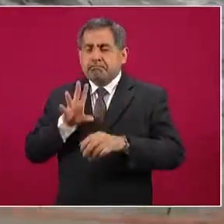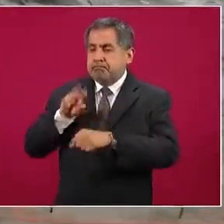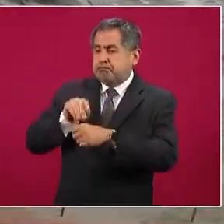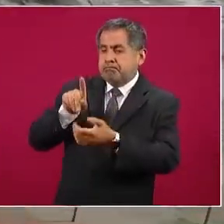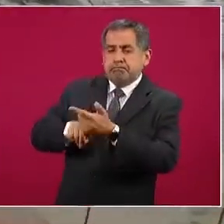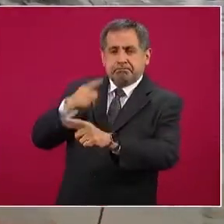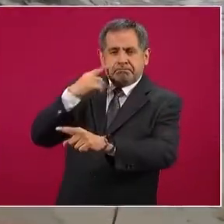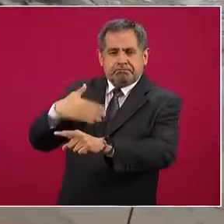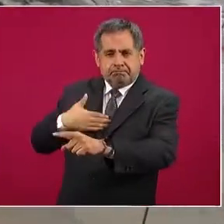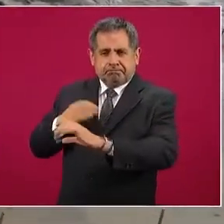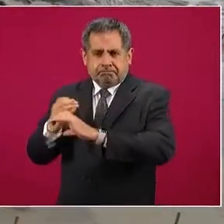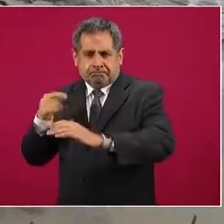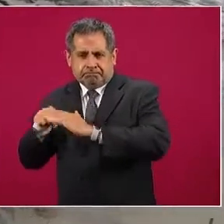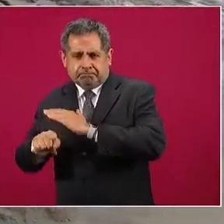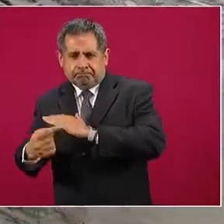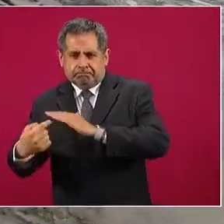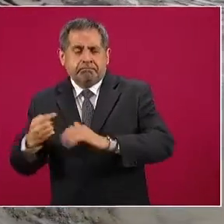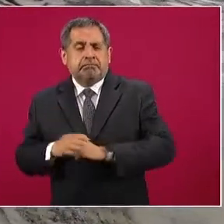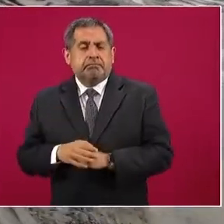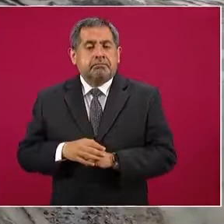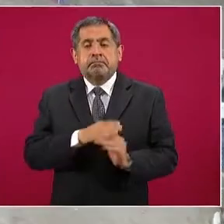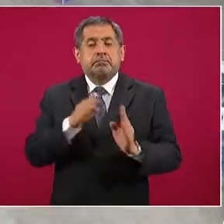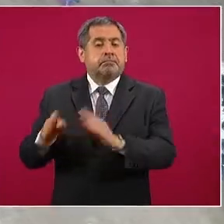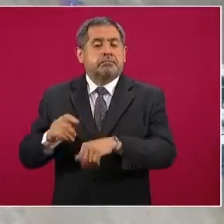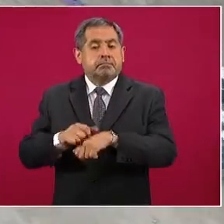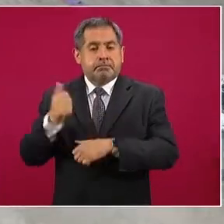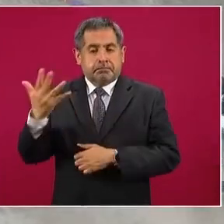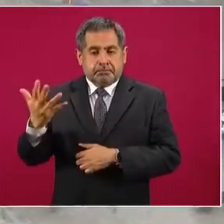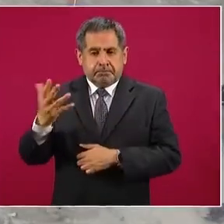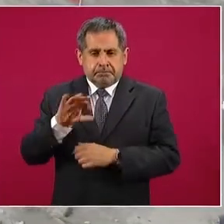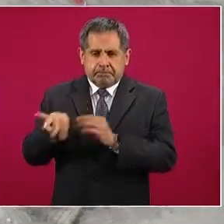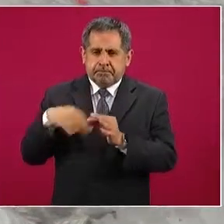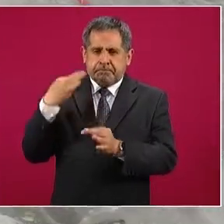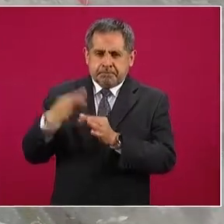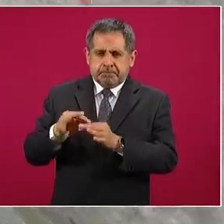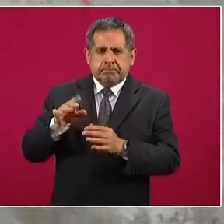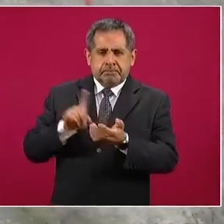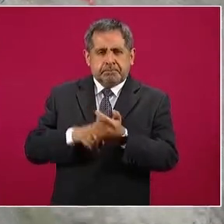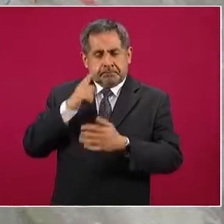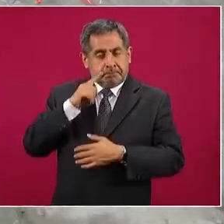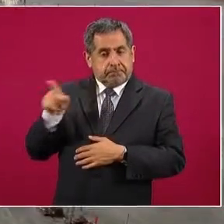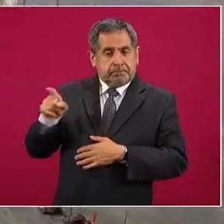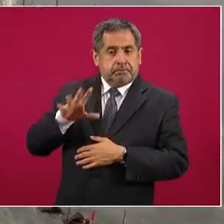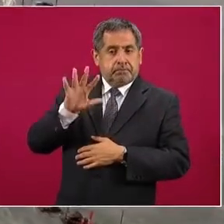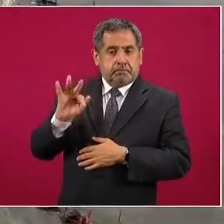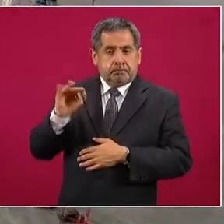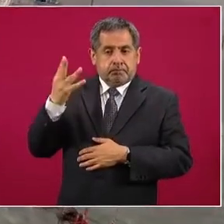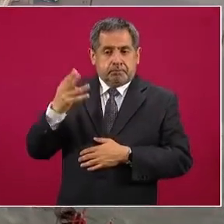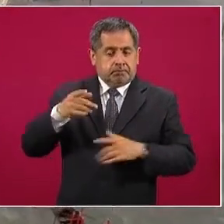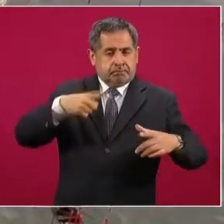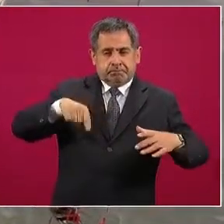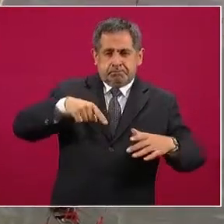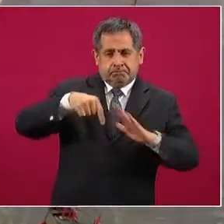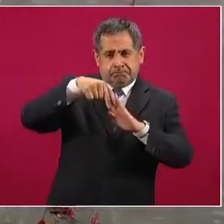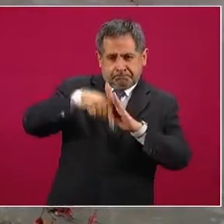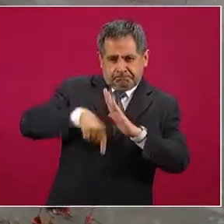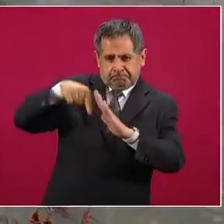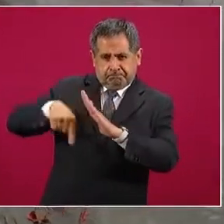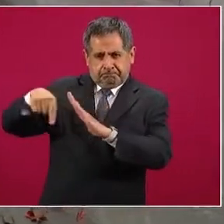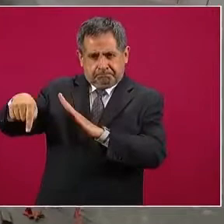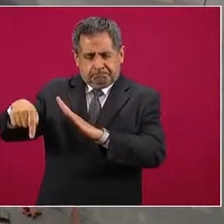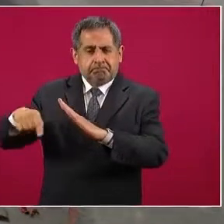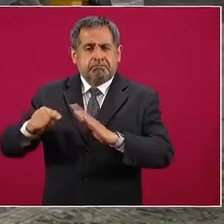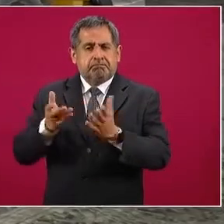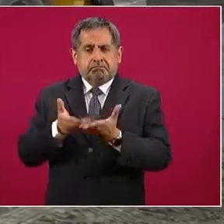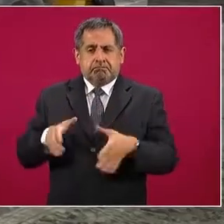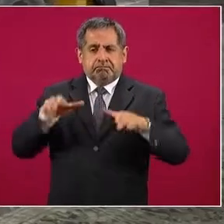Respecto al paquete 5, área de almacenamiento. Se concluyó la construcción de las cimentaciones profundas de 44 tanques verticales y 31 esferas